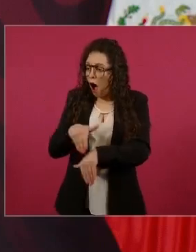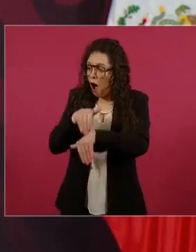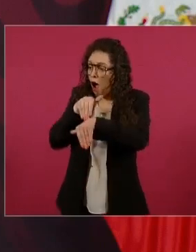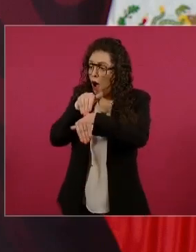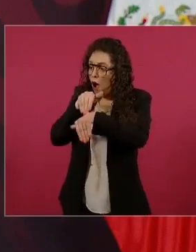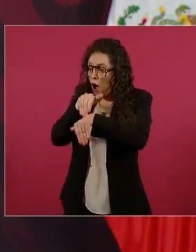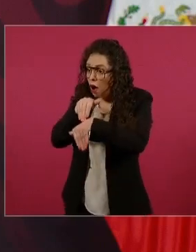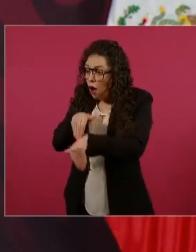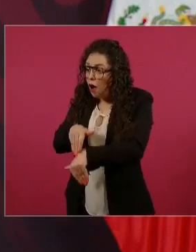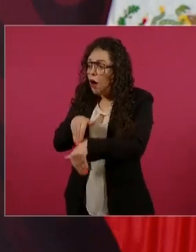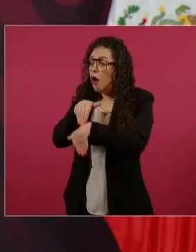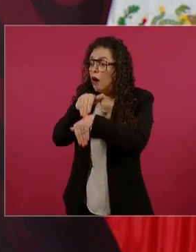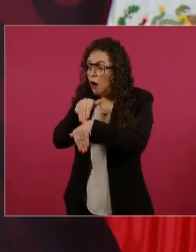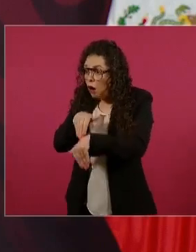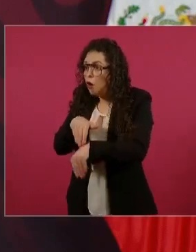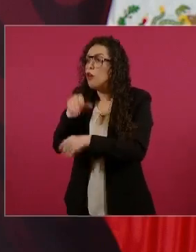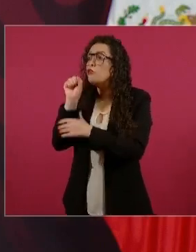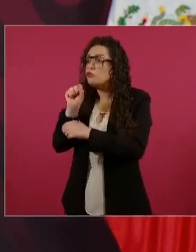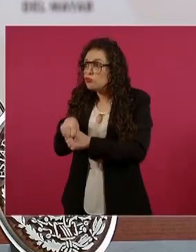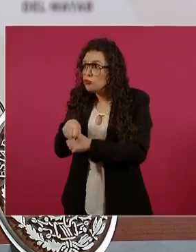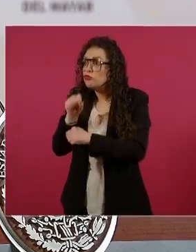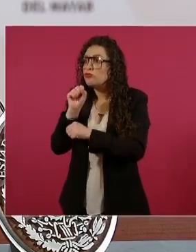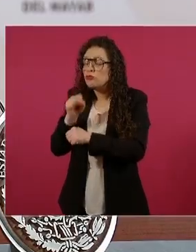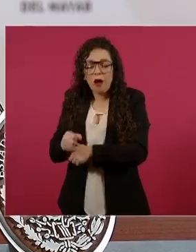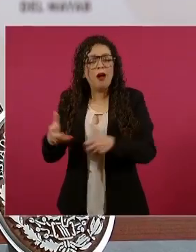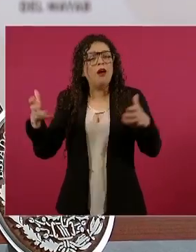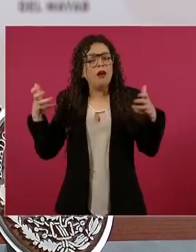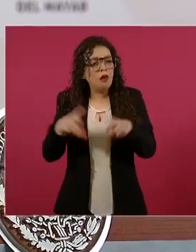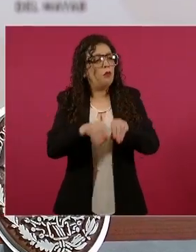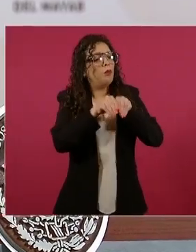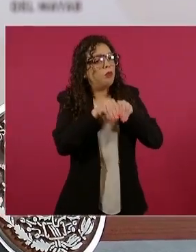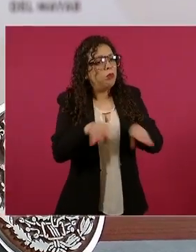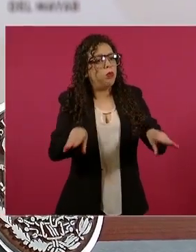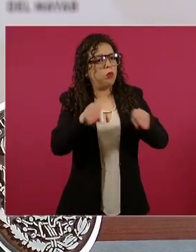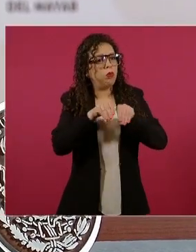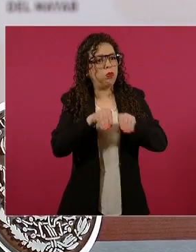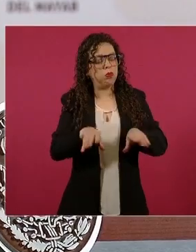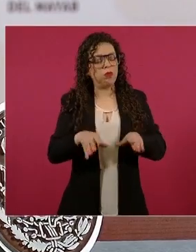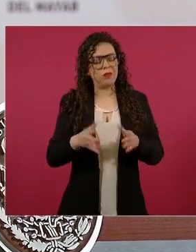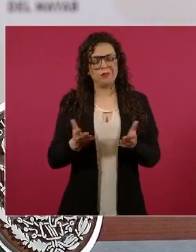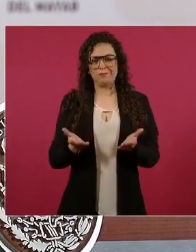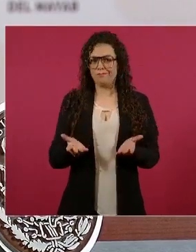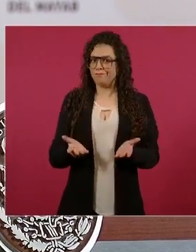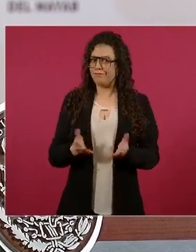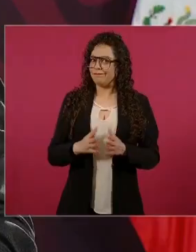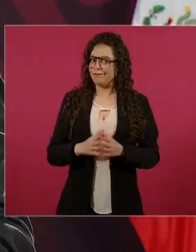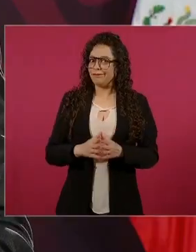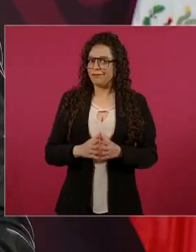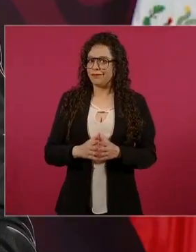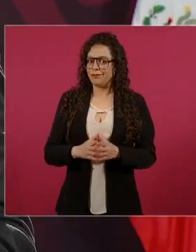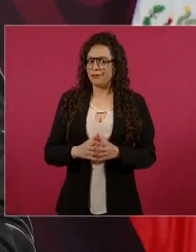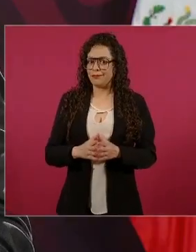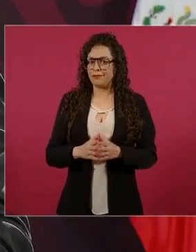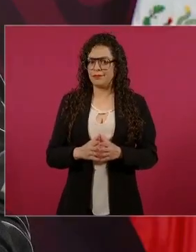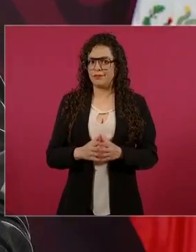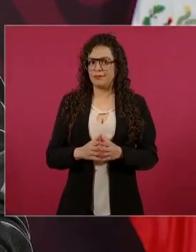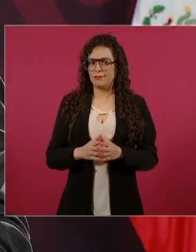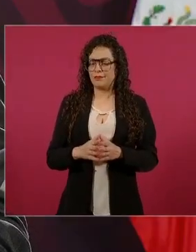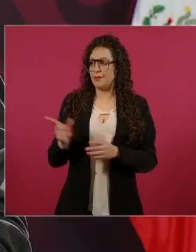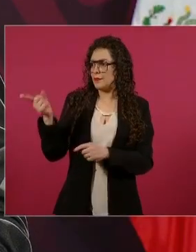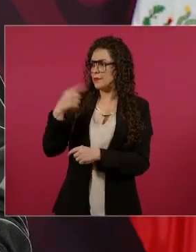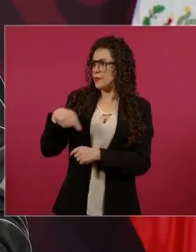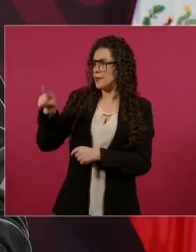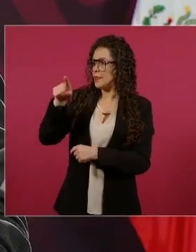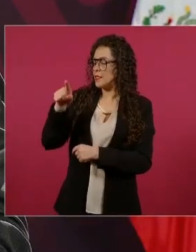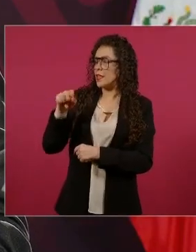las reformas estructurales nacionales, ordenadas por los organismos financieros